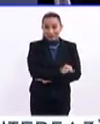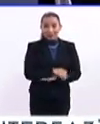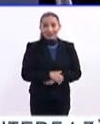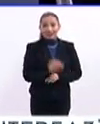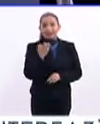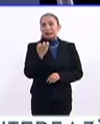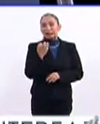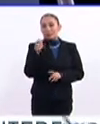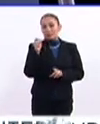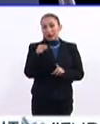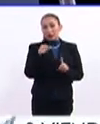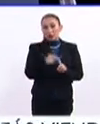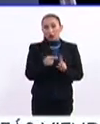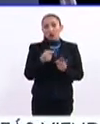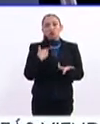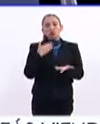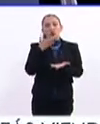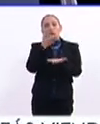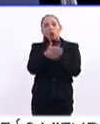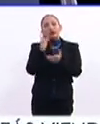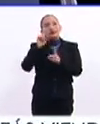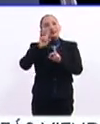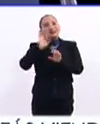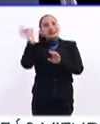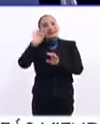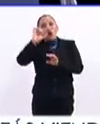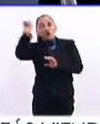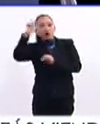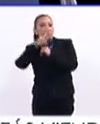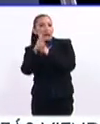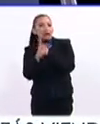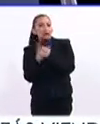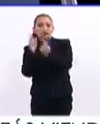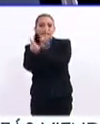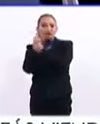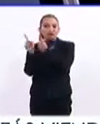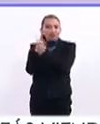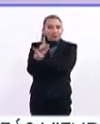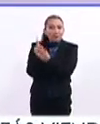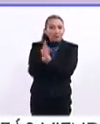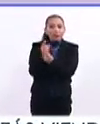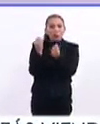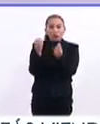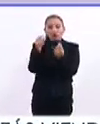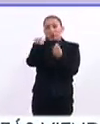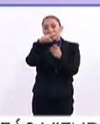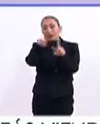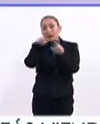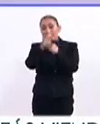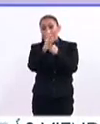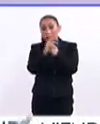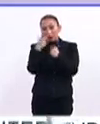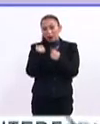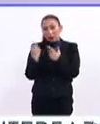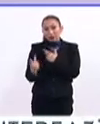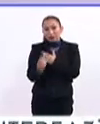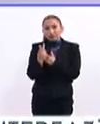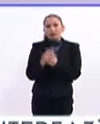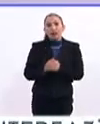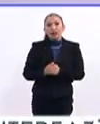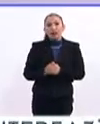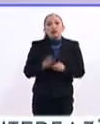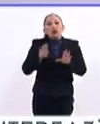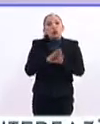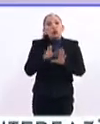En ese sentido, o sea, de haber estado a la honrar en algún otro país conviviendo con tantas nacionalidades, porque esa es la pregunta que te quería hacer ahora.